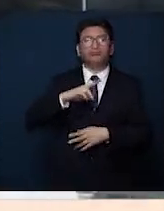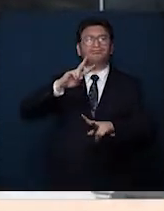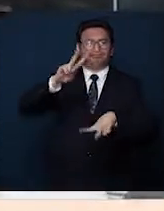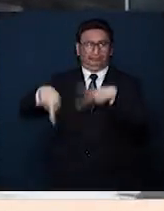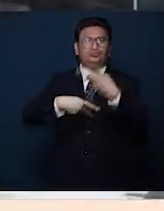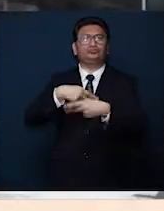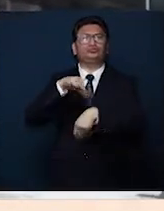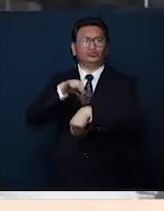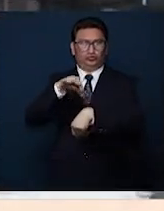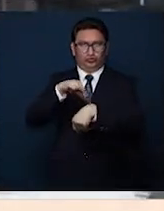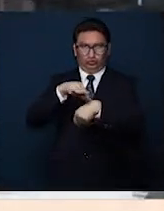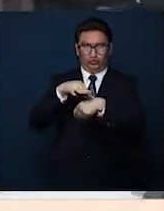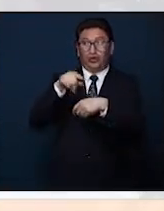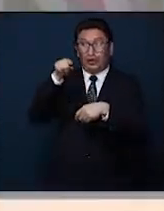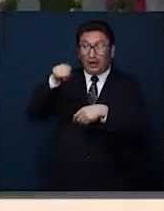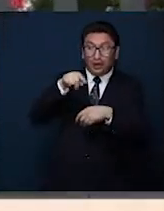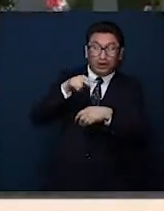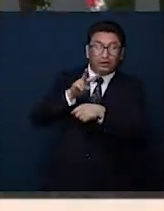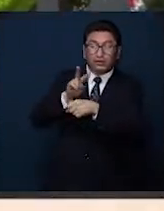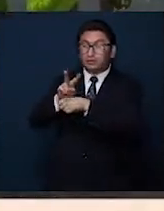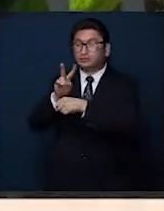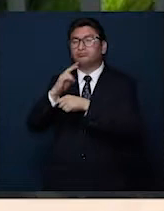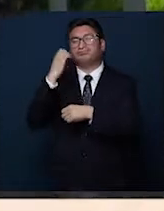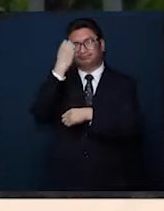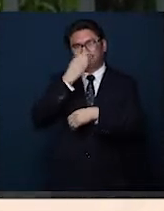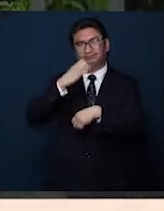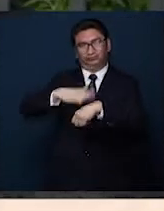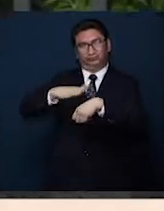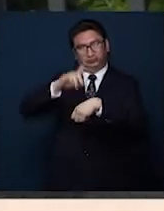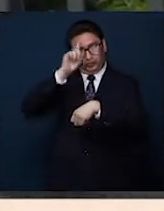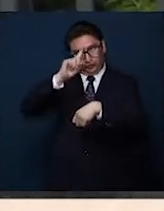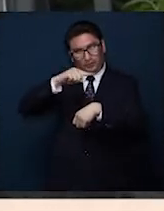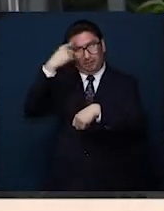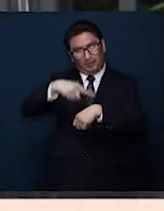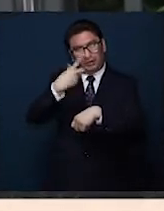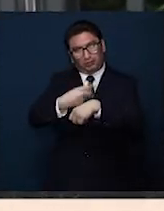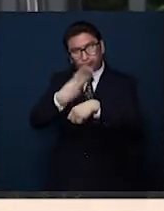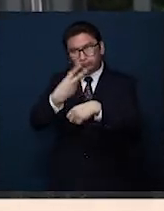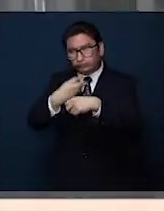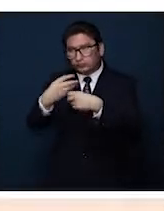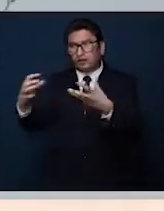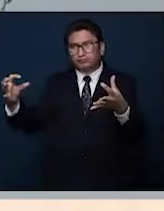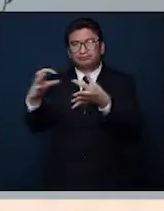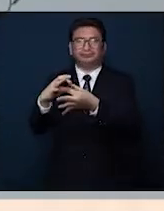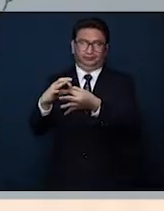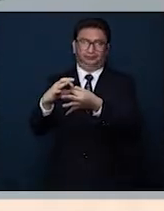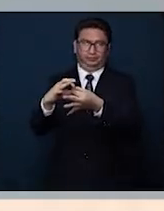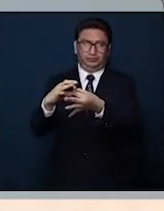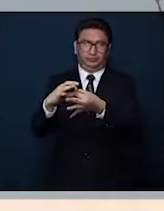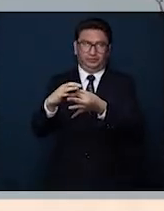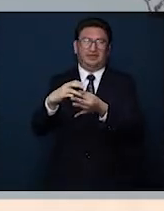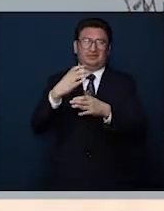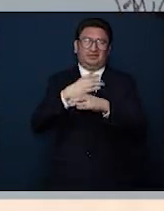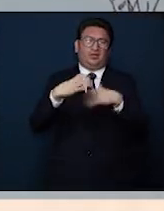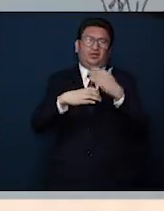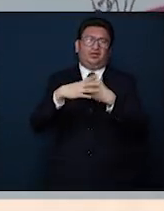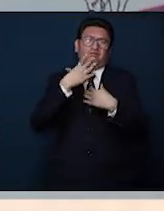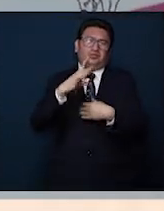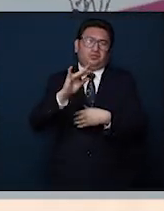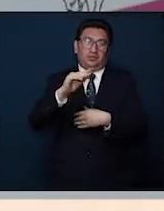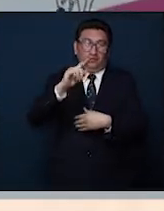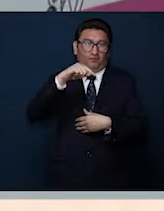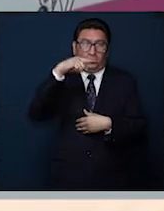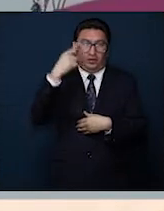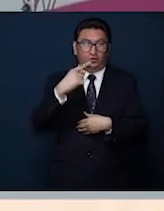médicas para darles recomendaciones de ajustes razonables, que se llaman. Entonces son cosas muy sencillas, no